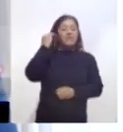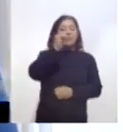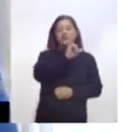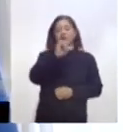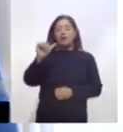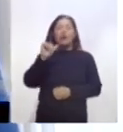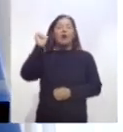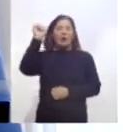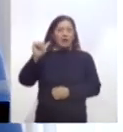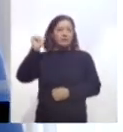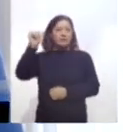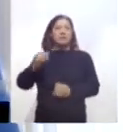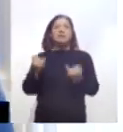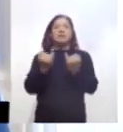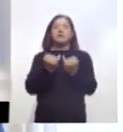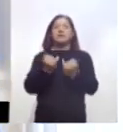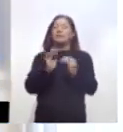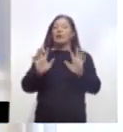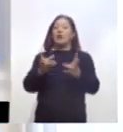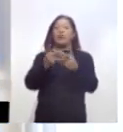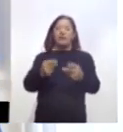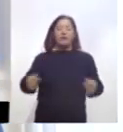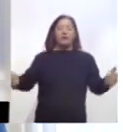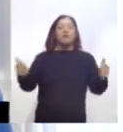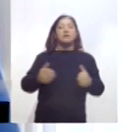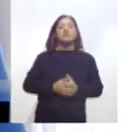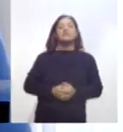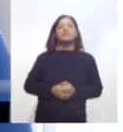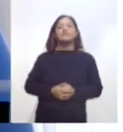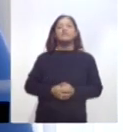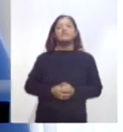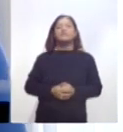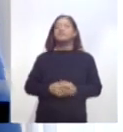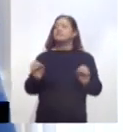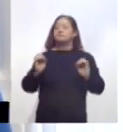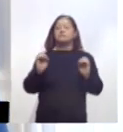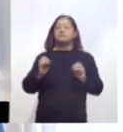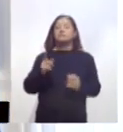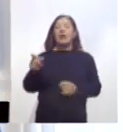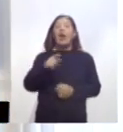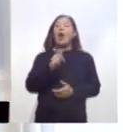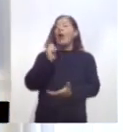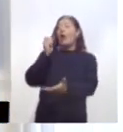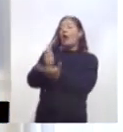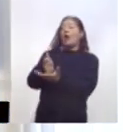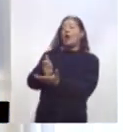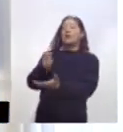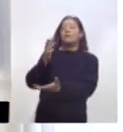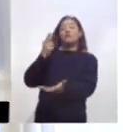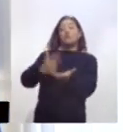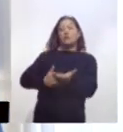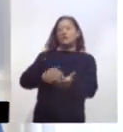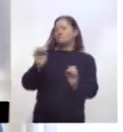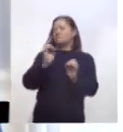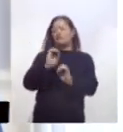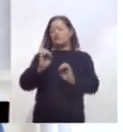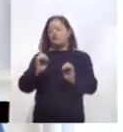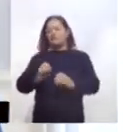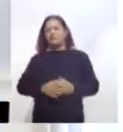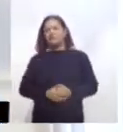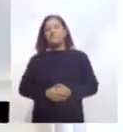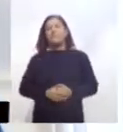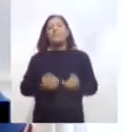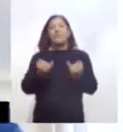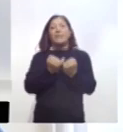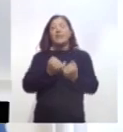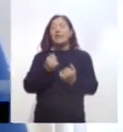se va a diluir en el resto del año y no ocasionará multas ni recargos. Hemos suspendido cualquier tipo de problemática atribuible